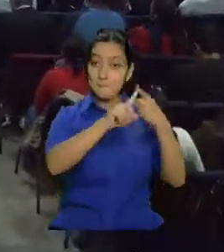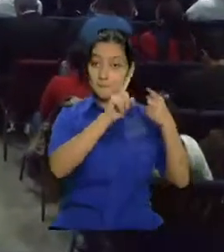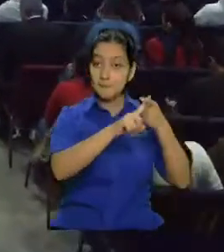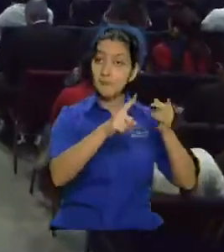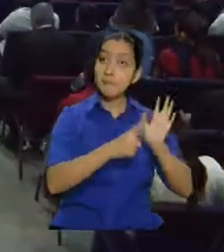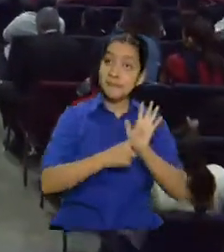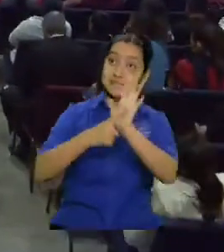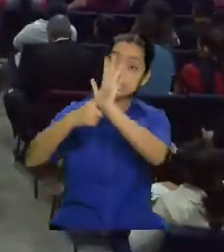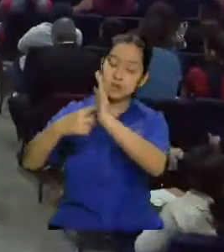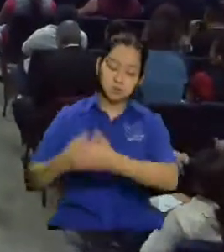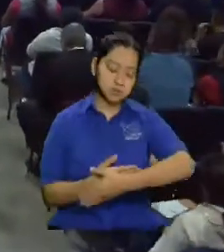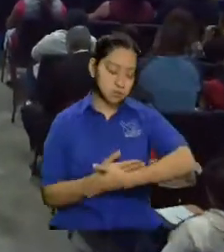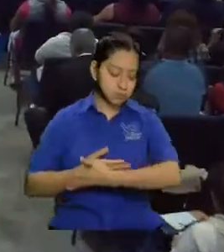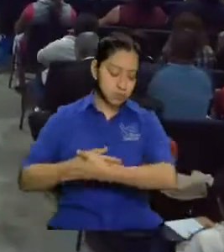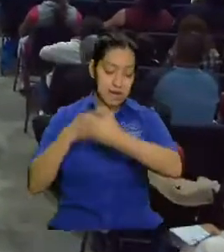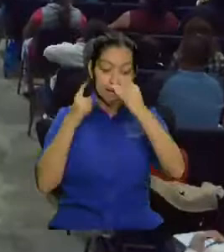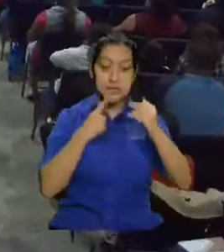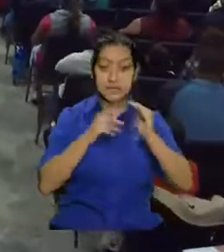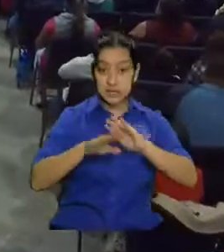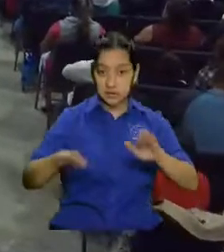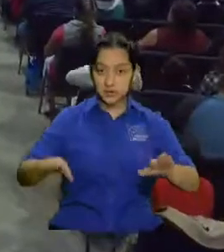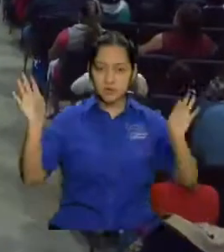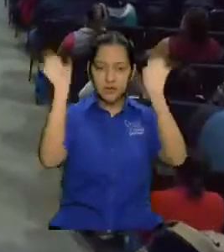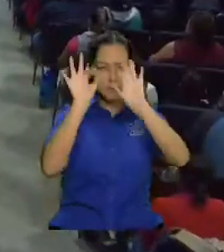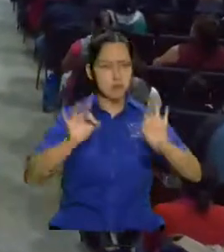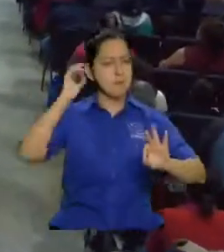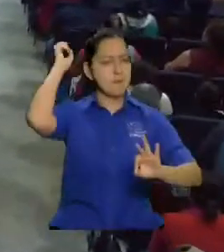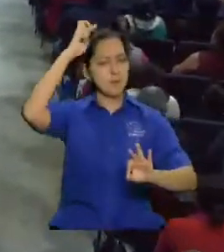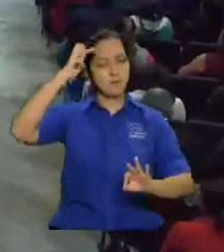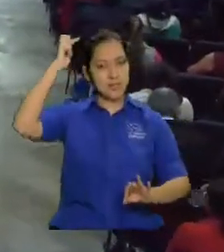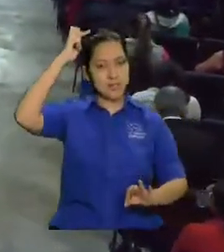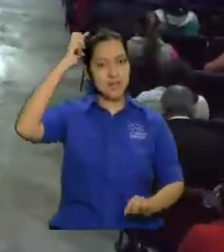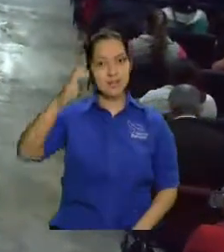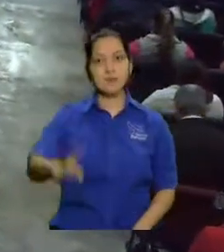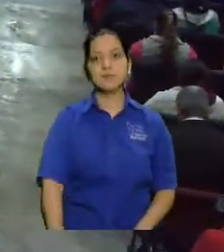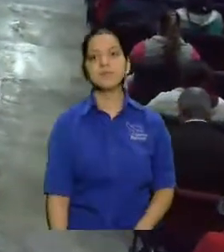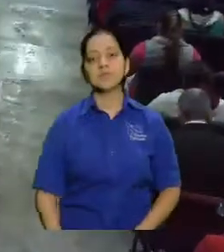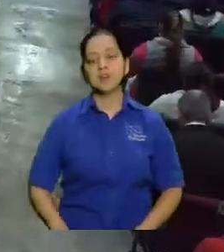niños de una manera profética. Yo voy invitar a algunos de Profetas de la Misión.